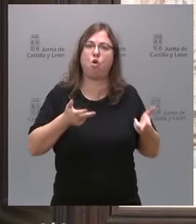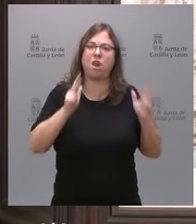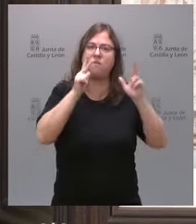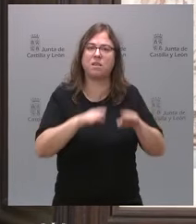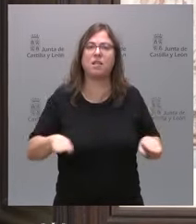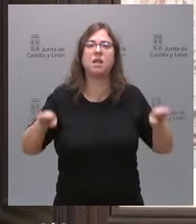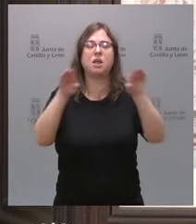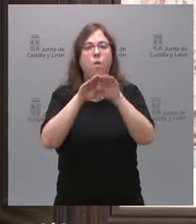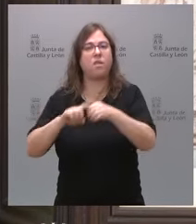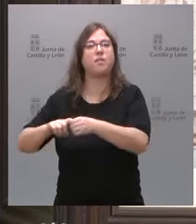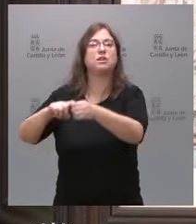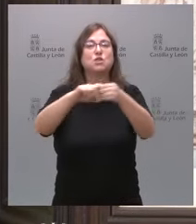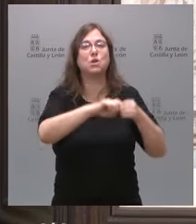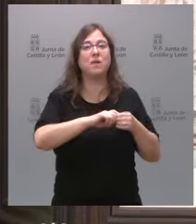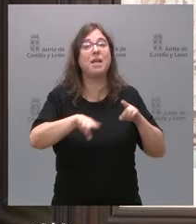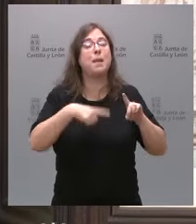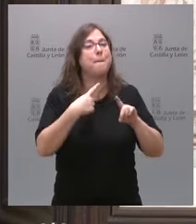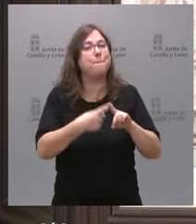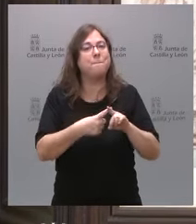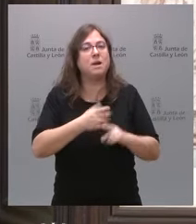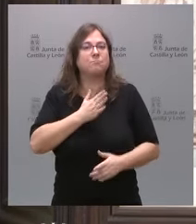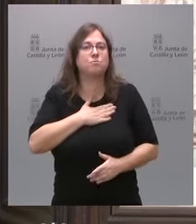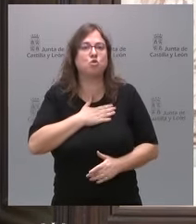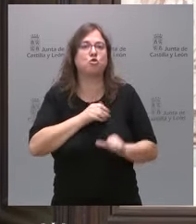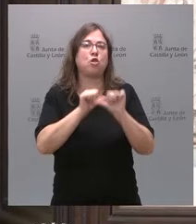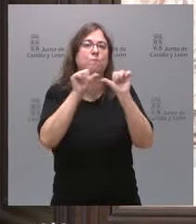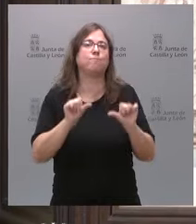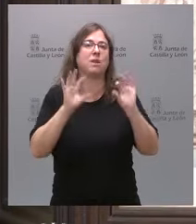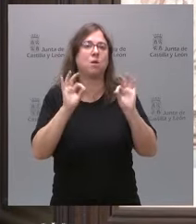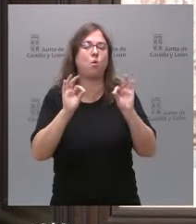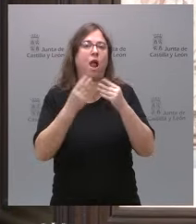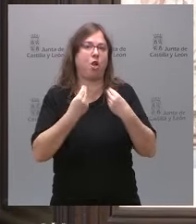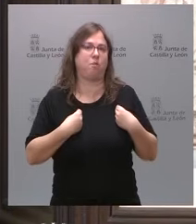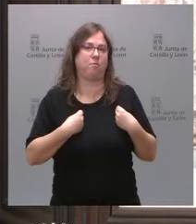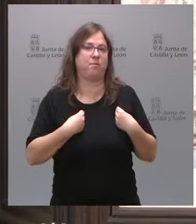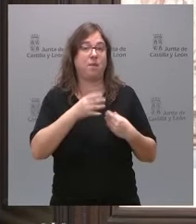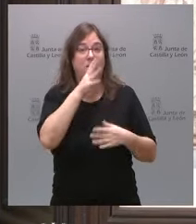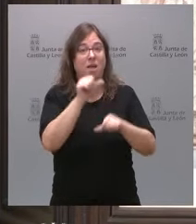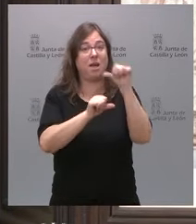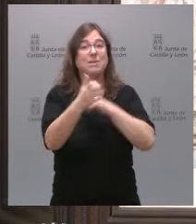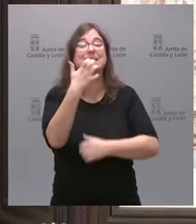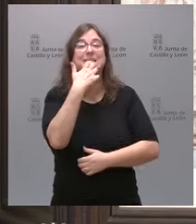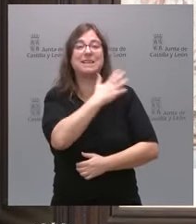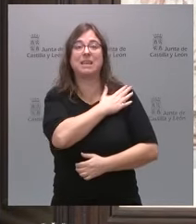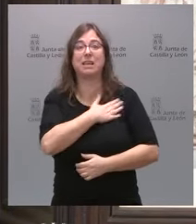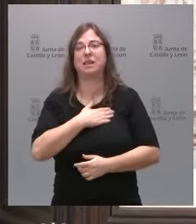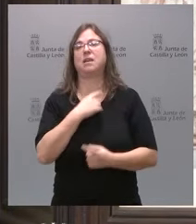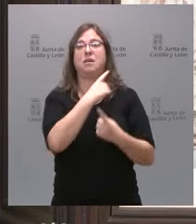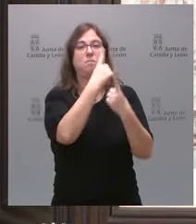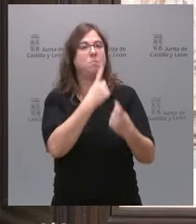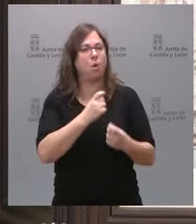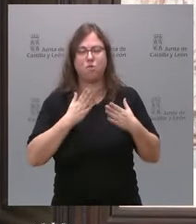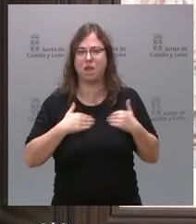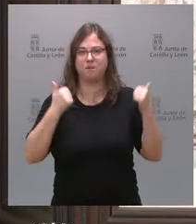igualdad, solidaridad y nuestro marco de convivencia. A partir de aquí, si quieren realizar preguntas, estaré a su